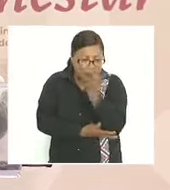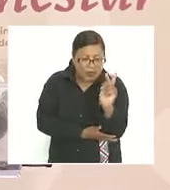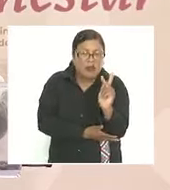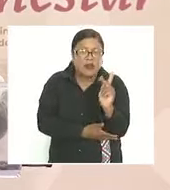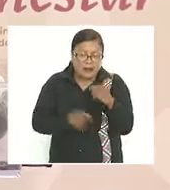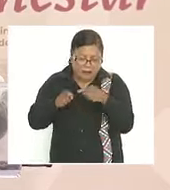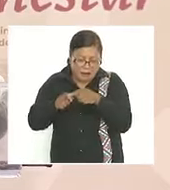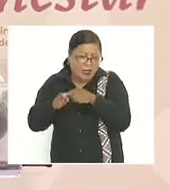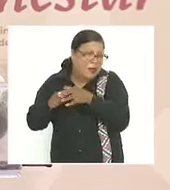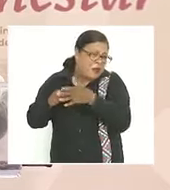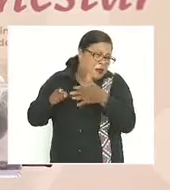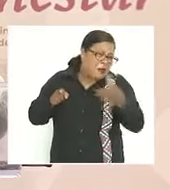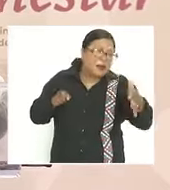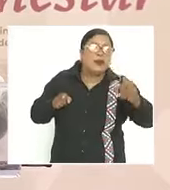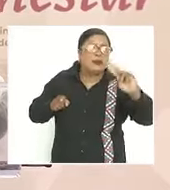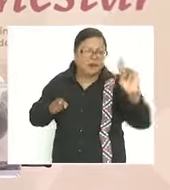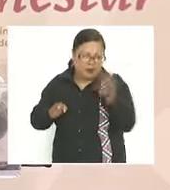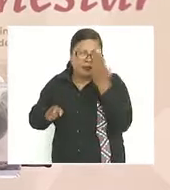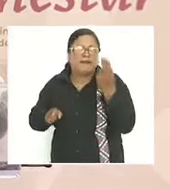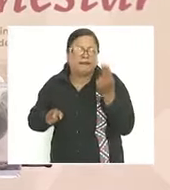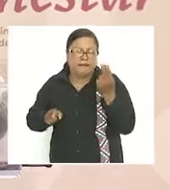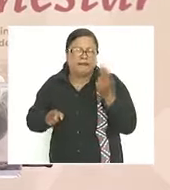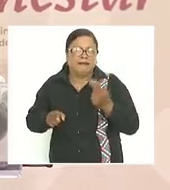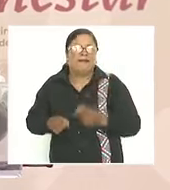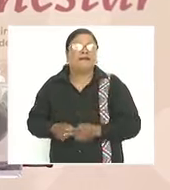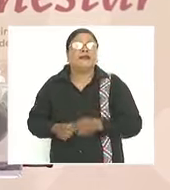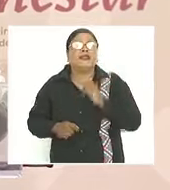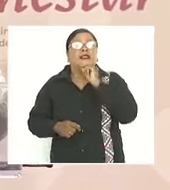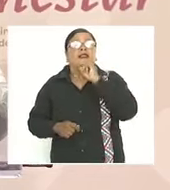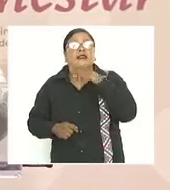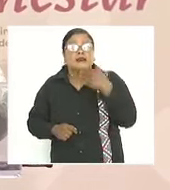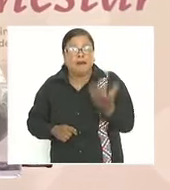hasta la universidad y